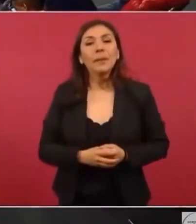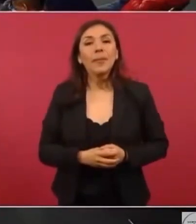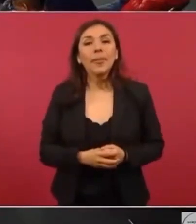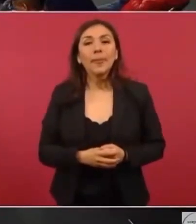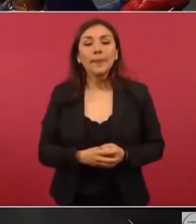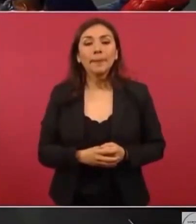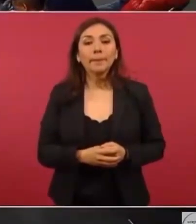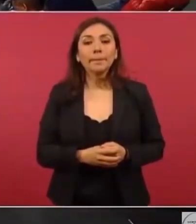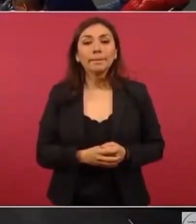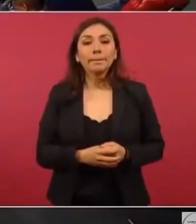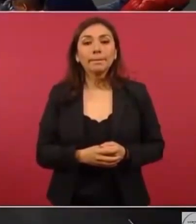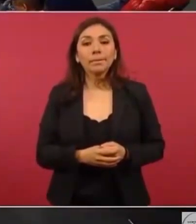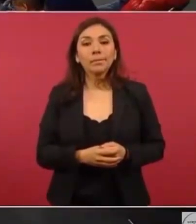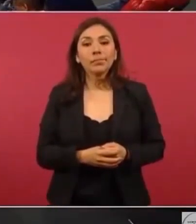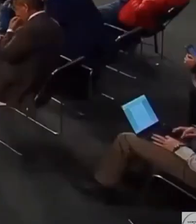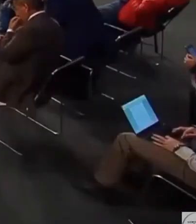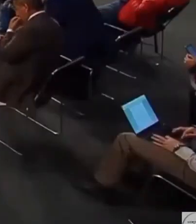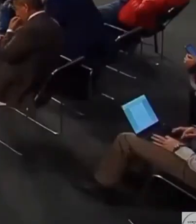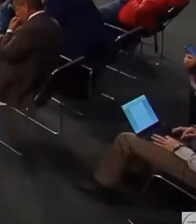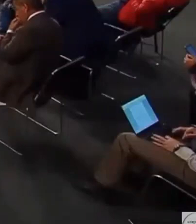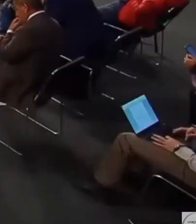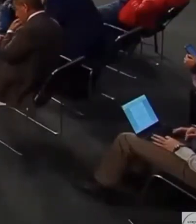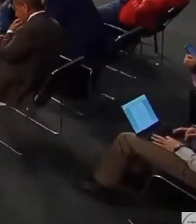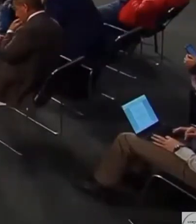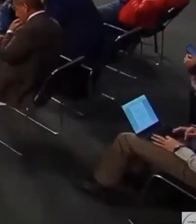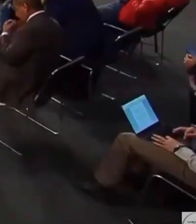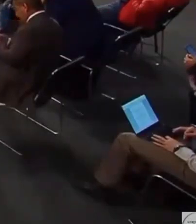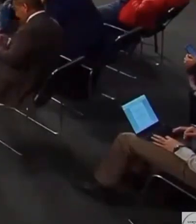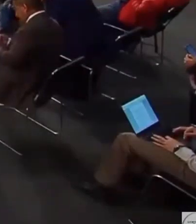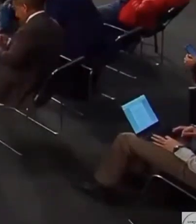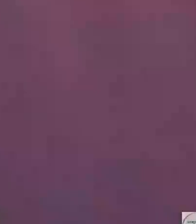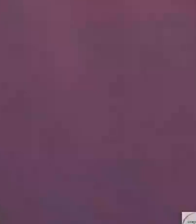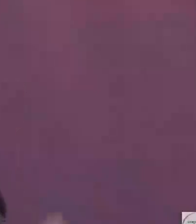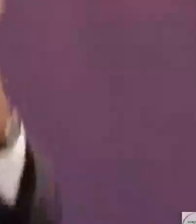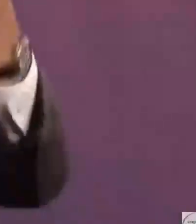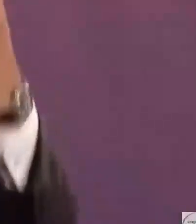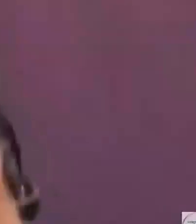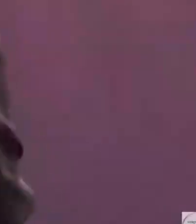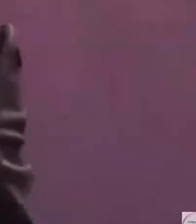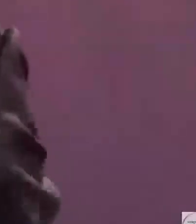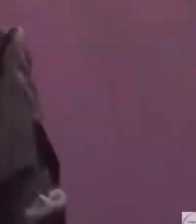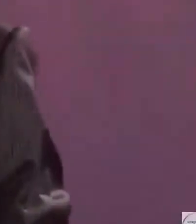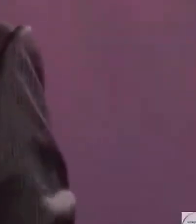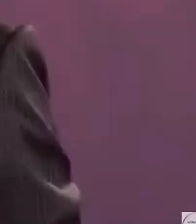¿Y lo hace por convicción? Sí.